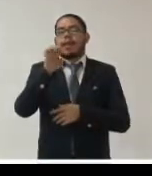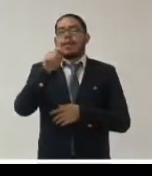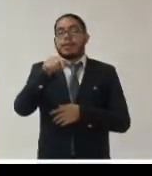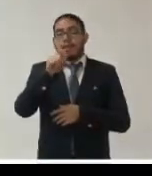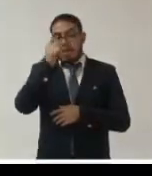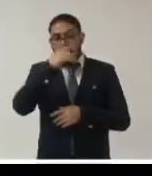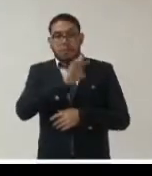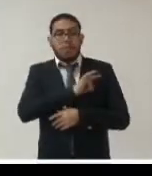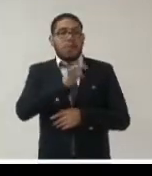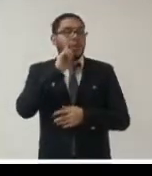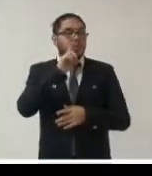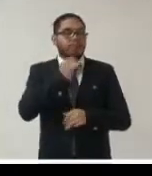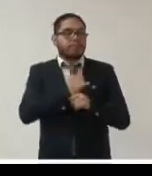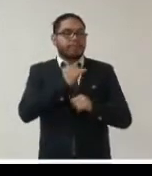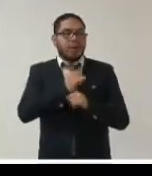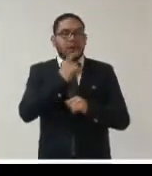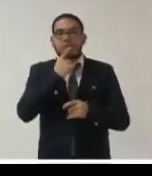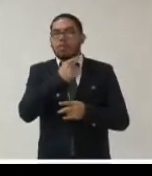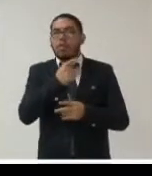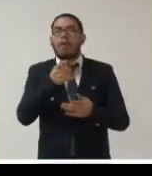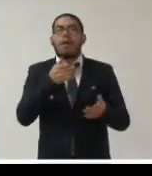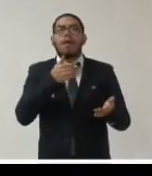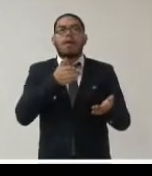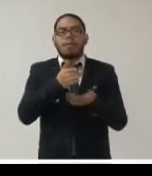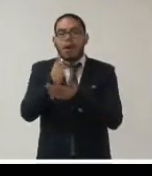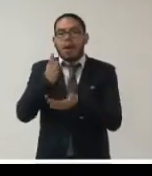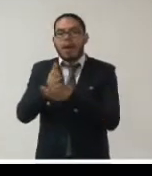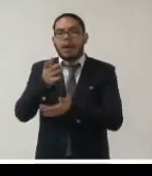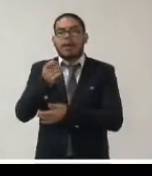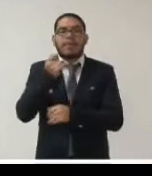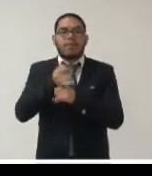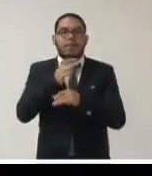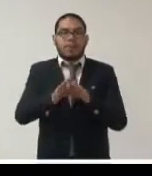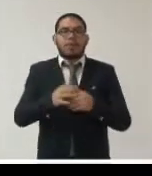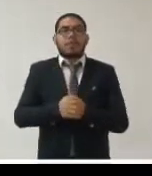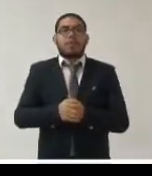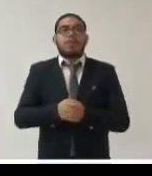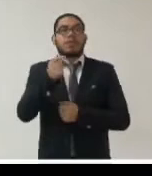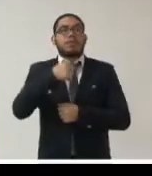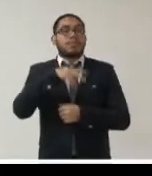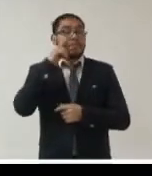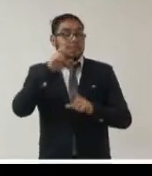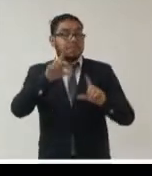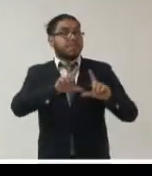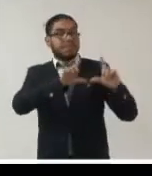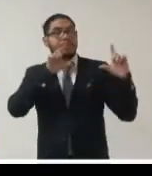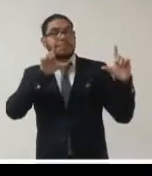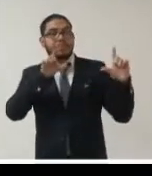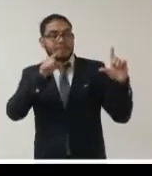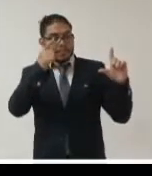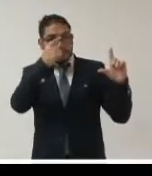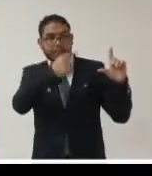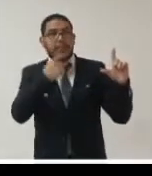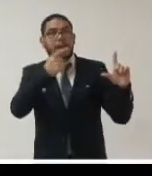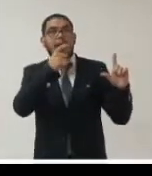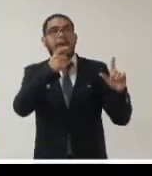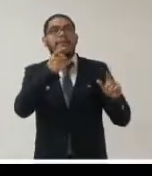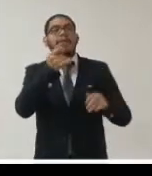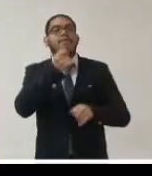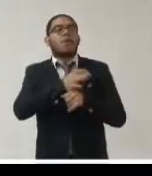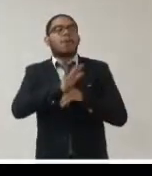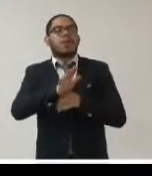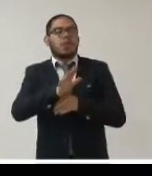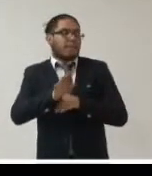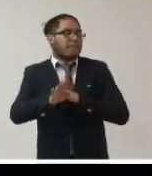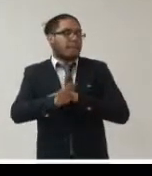las solicitudes de acceso a la información pública la que ven en pantallas es digamos la información básica que van a